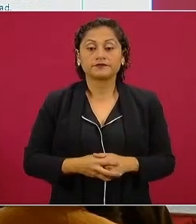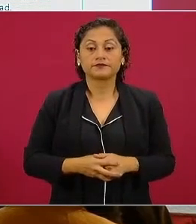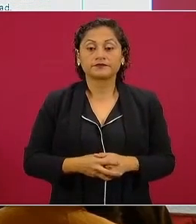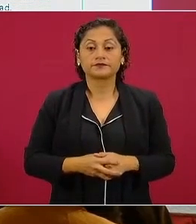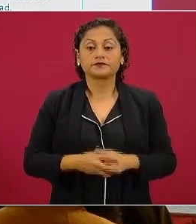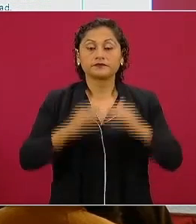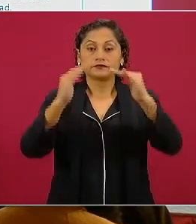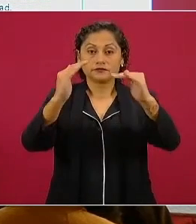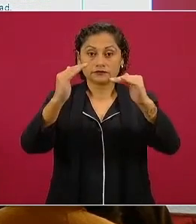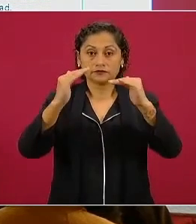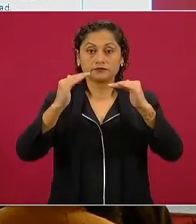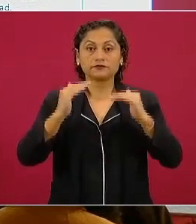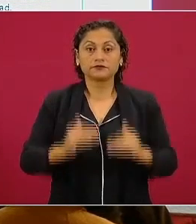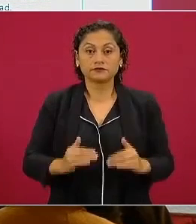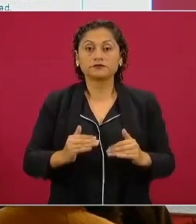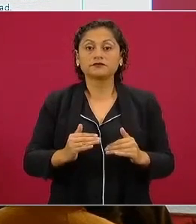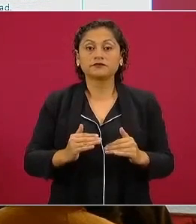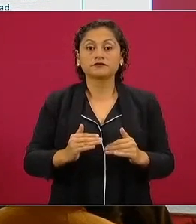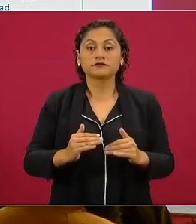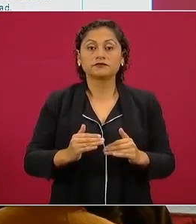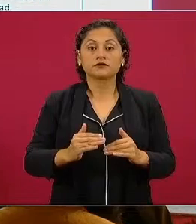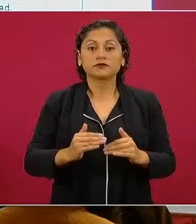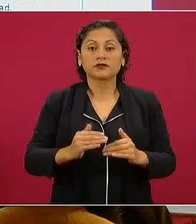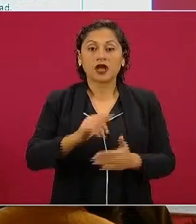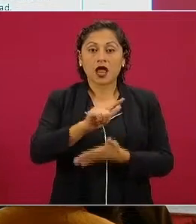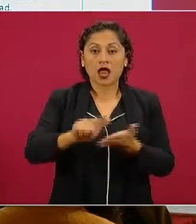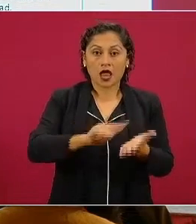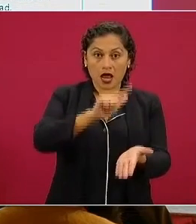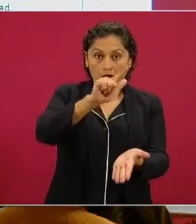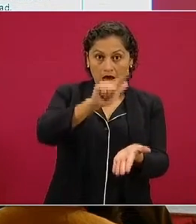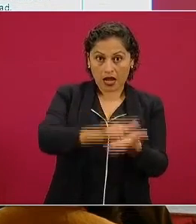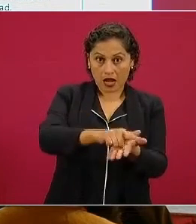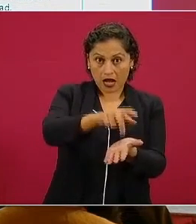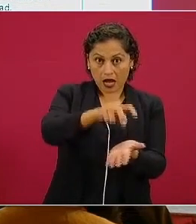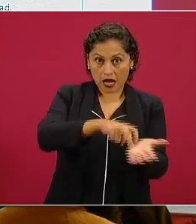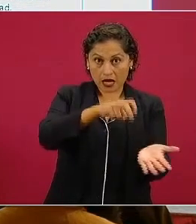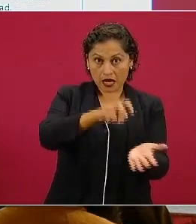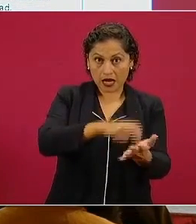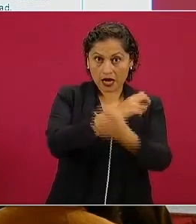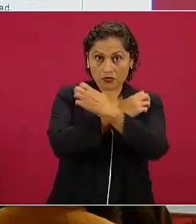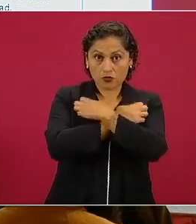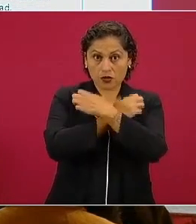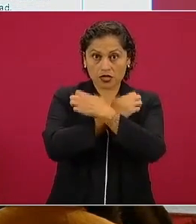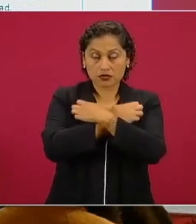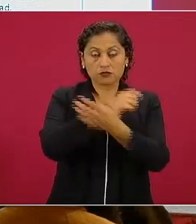Se cancelará la llamada reforma educativa, cumplido.